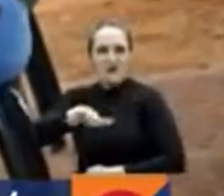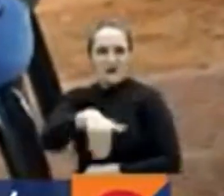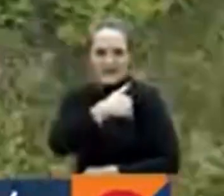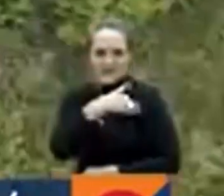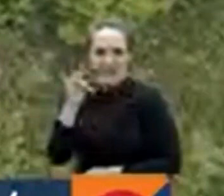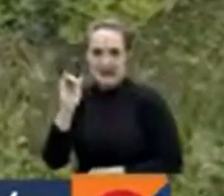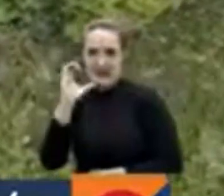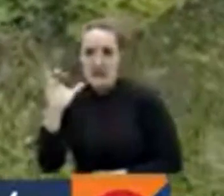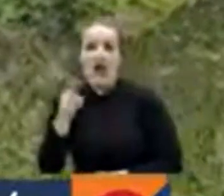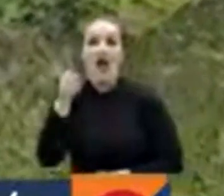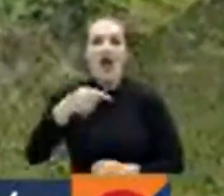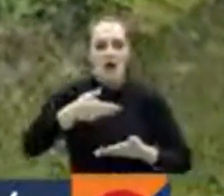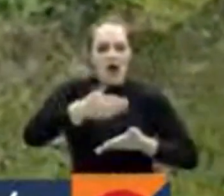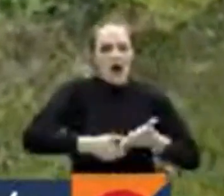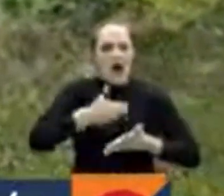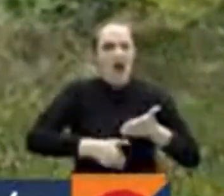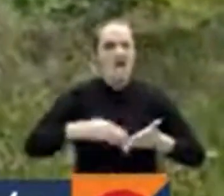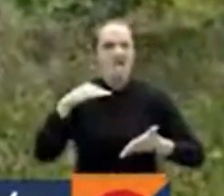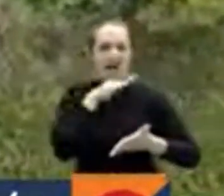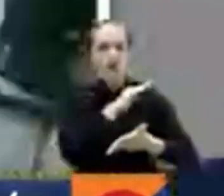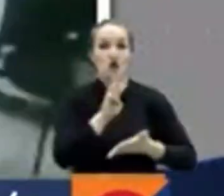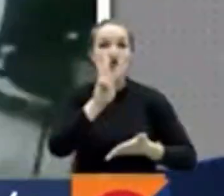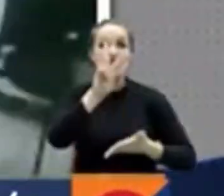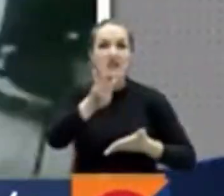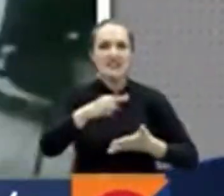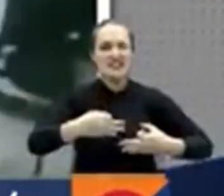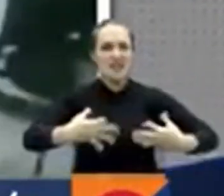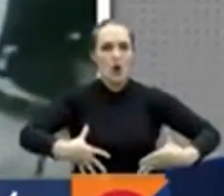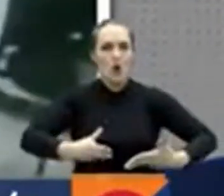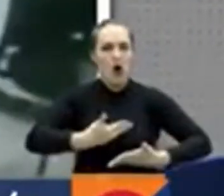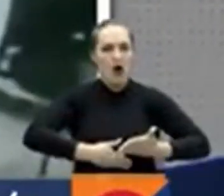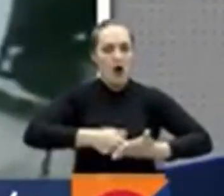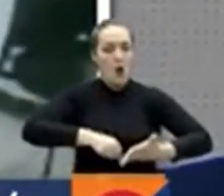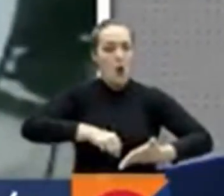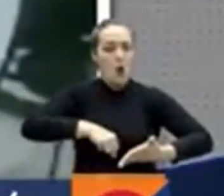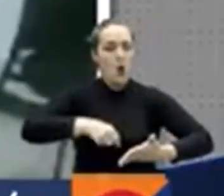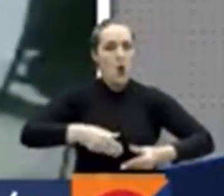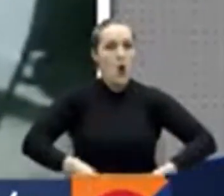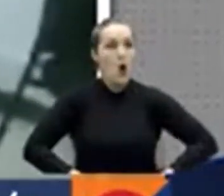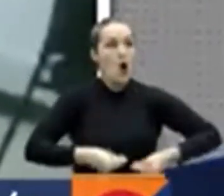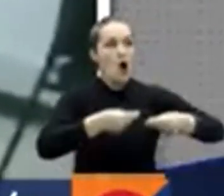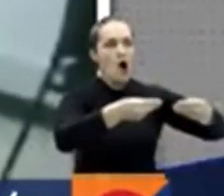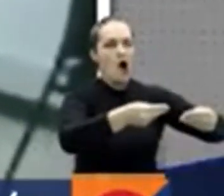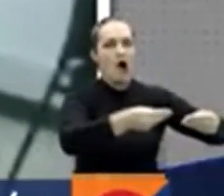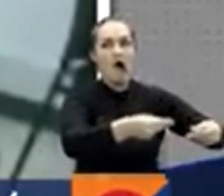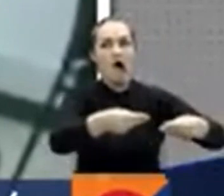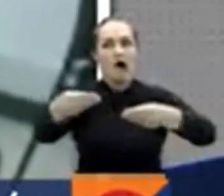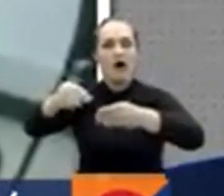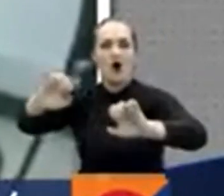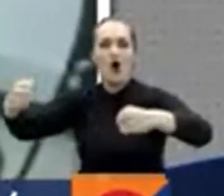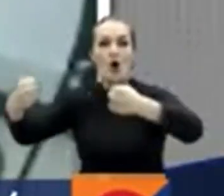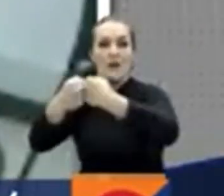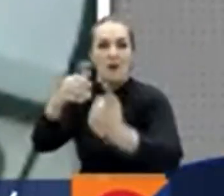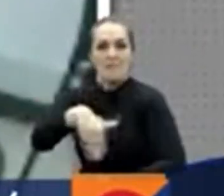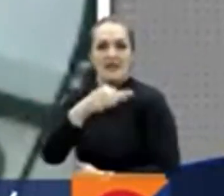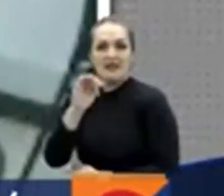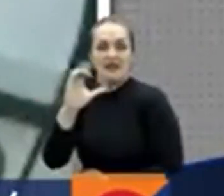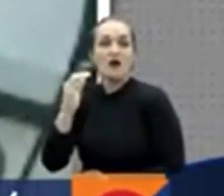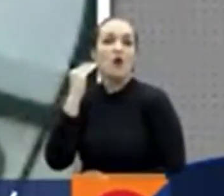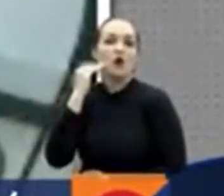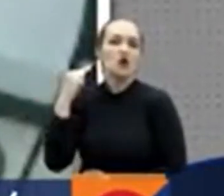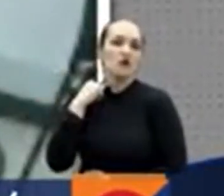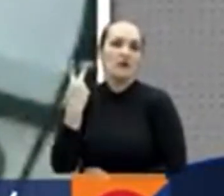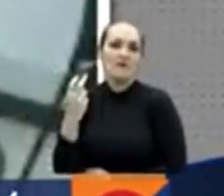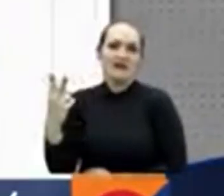que fueron presentadas por la Unión Temporal en una licitación en noviembre de 2020 ante el Ministerio de las TIC.